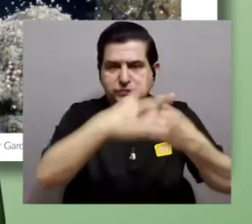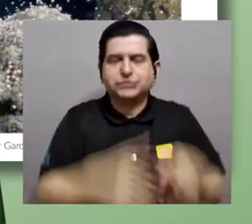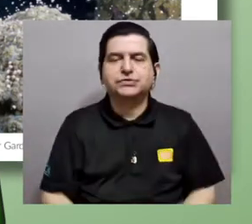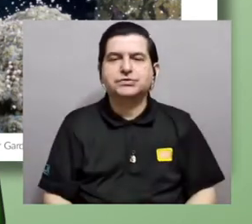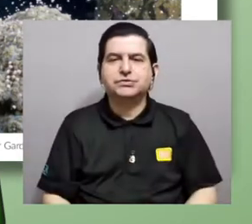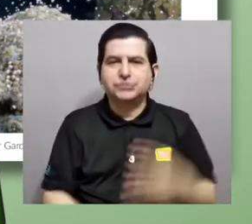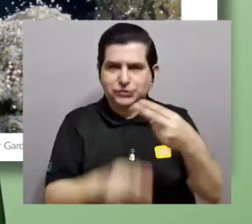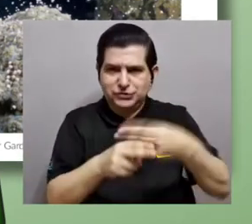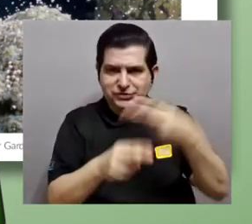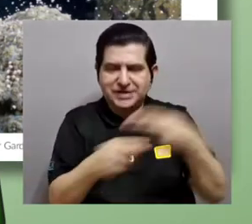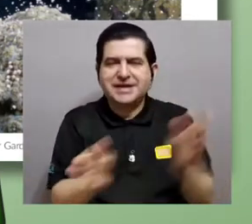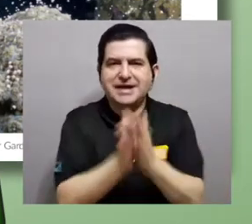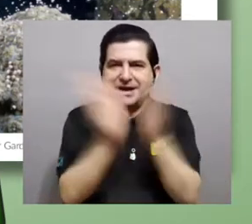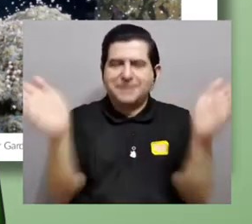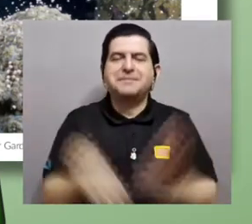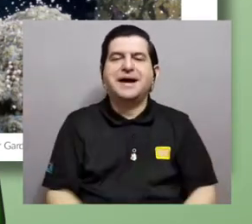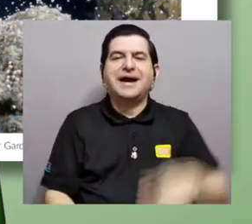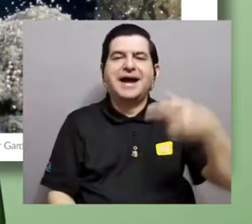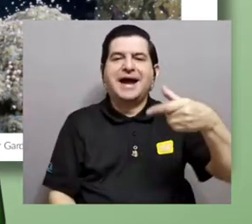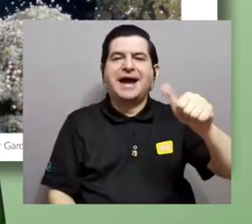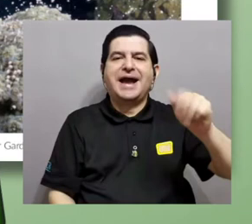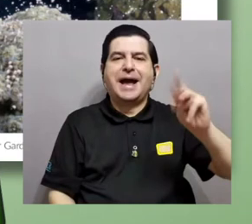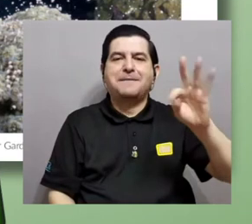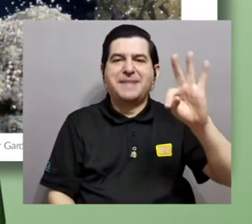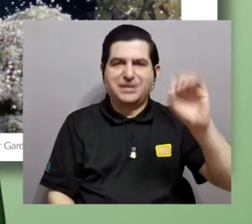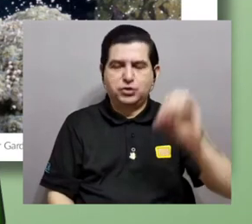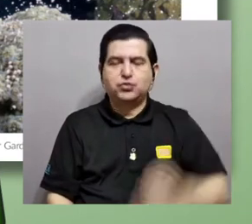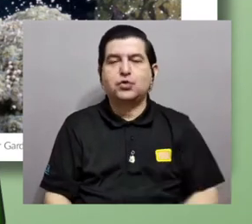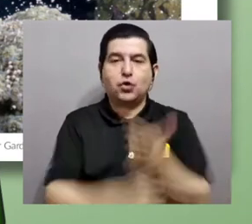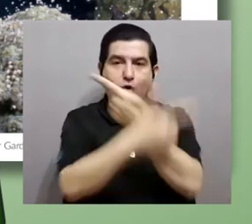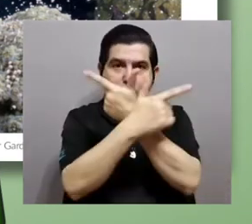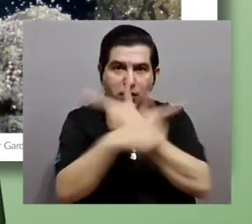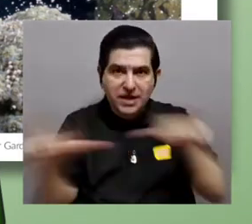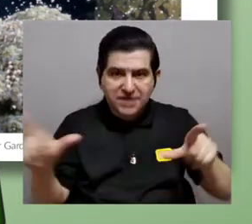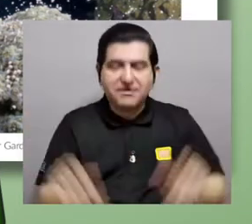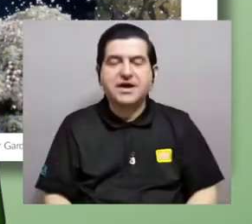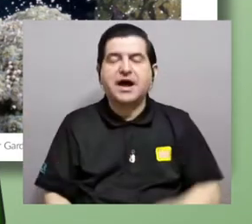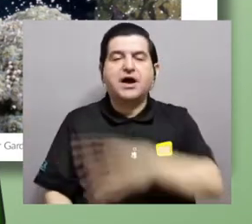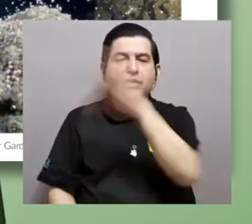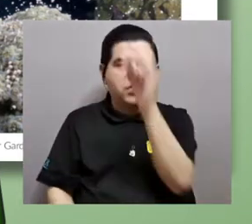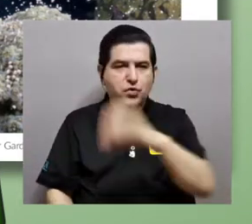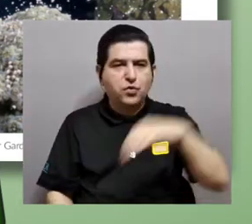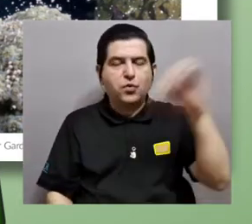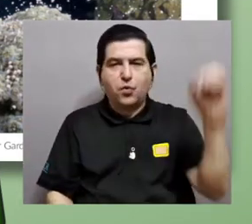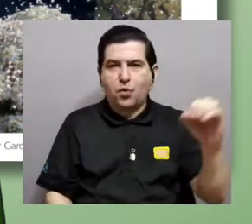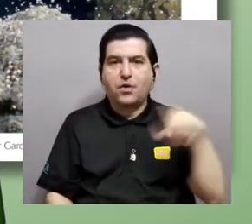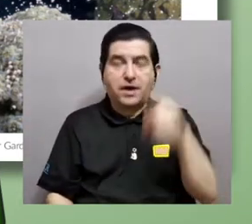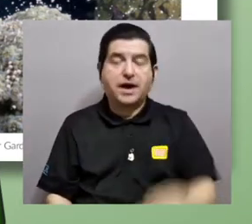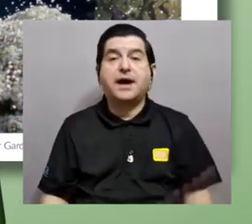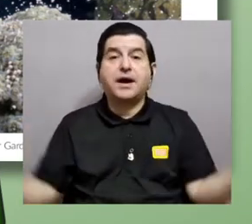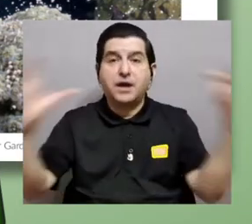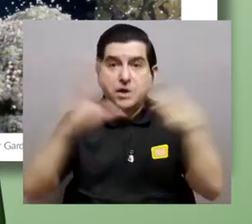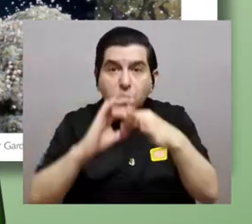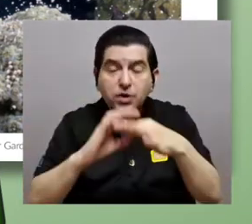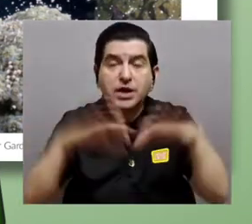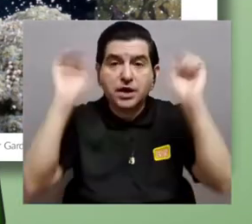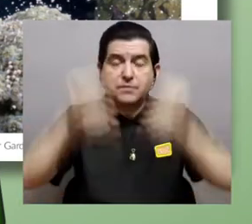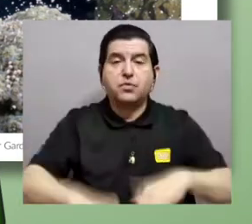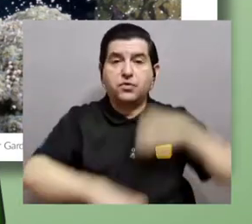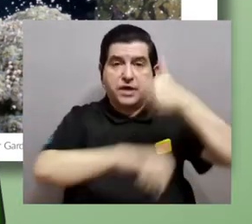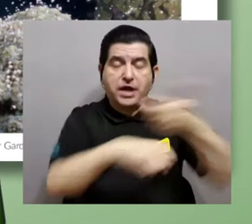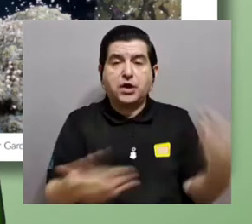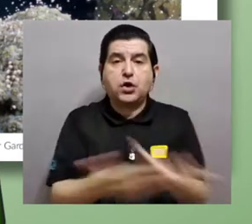llaman en términos generales gametos y liberaban estos gametos al océano donde se unían para formar estos nuevos